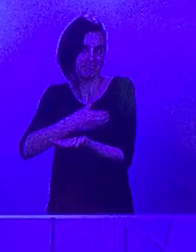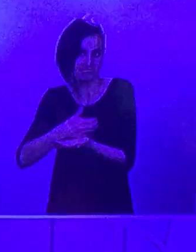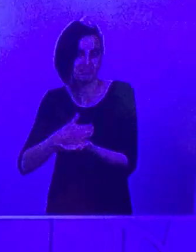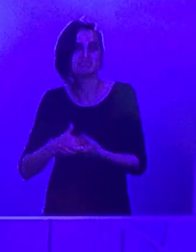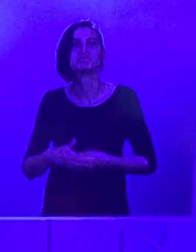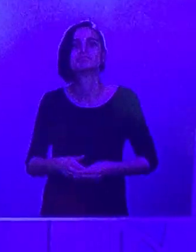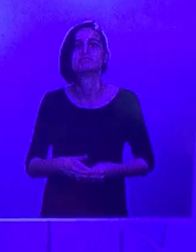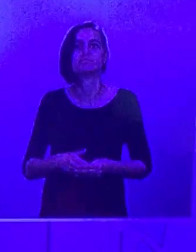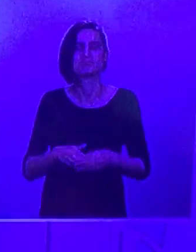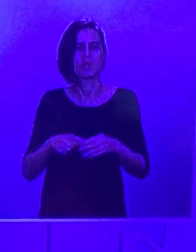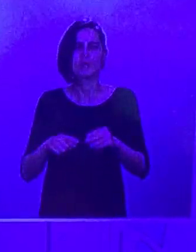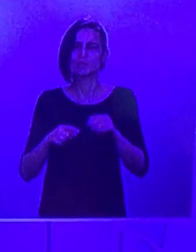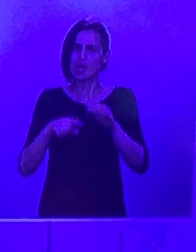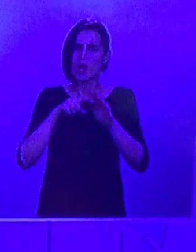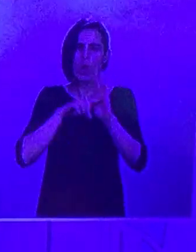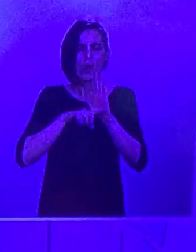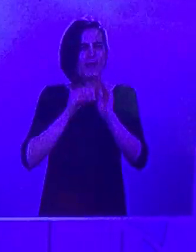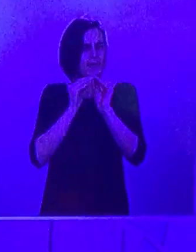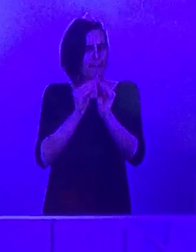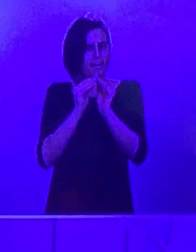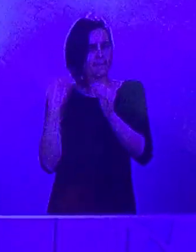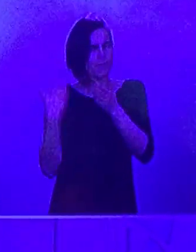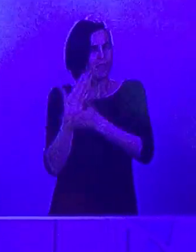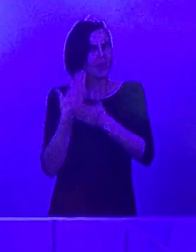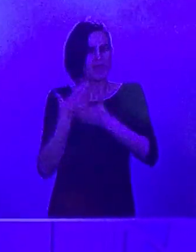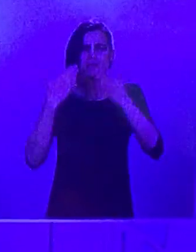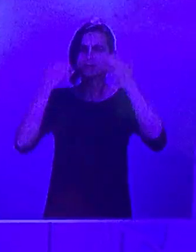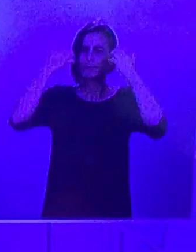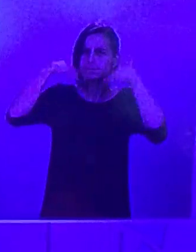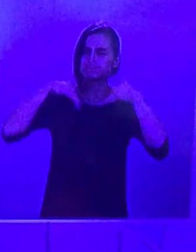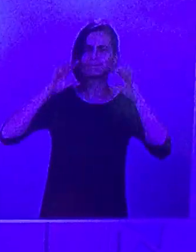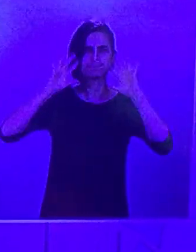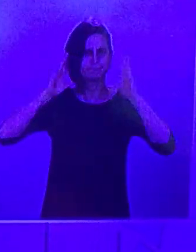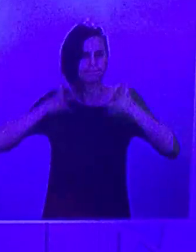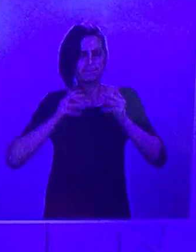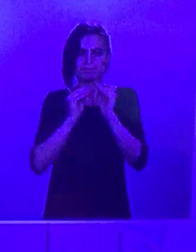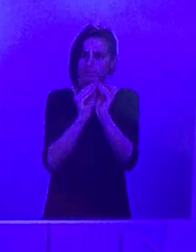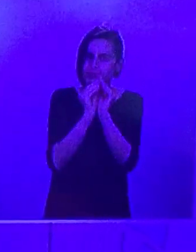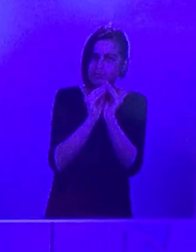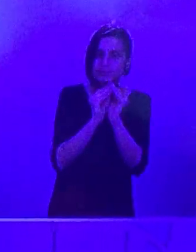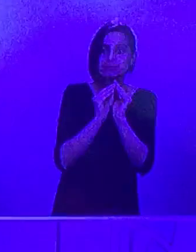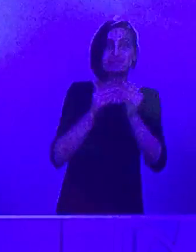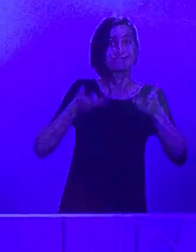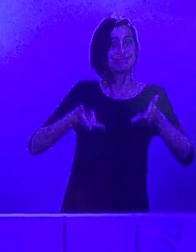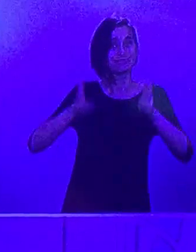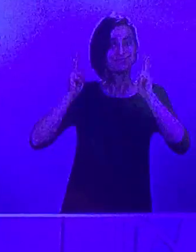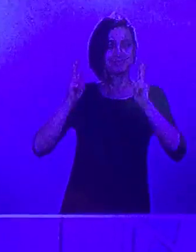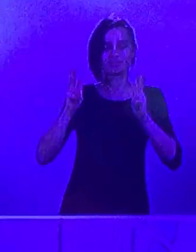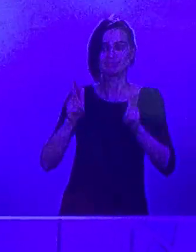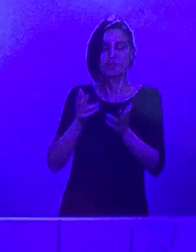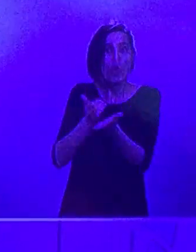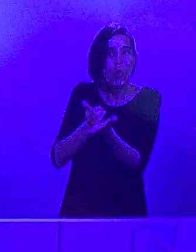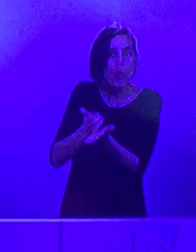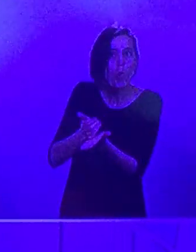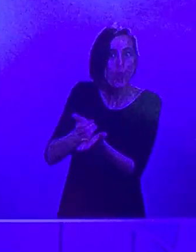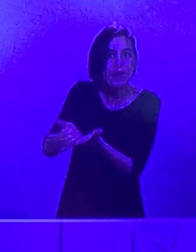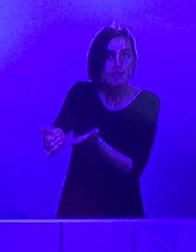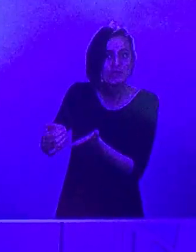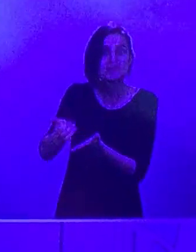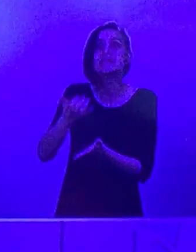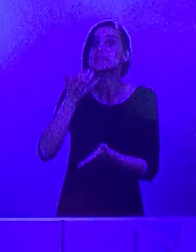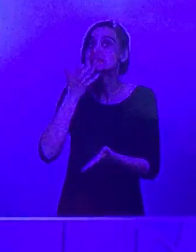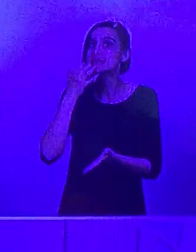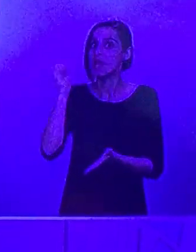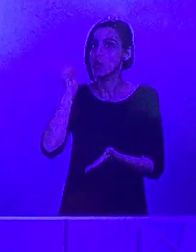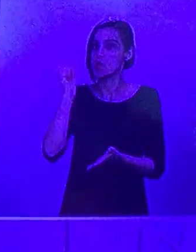intensidad en los últimos días y permite que el cuidado y la recolección de huertos cuando no se trate de actividades de naturaleza